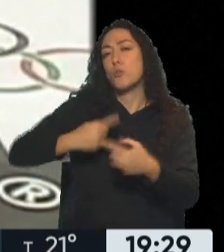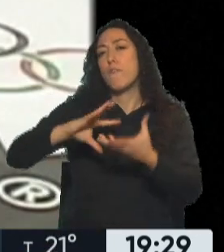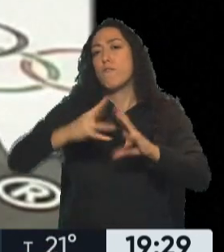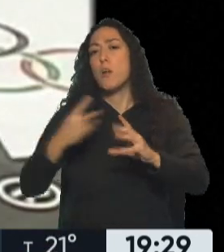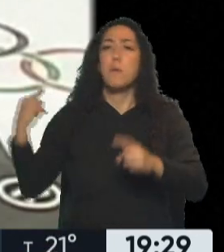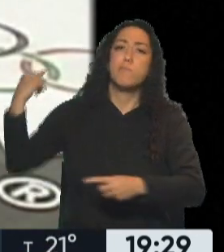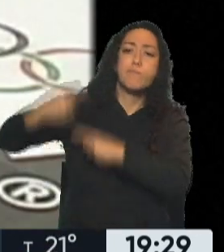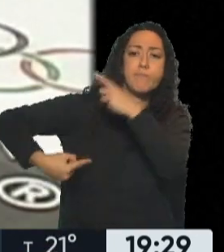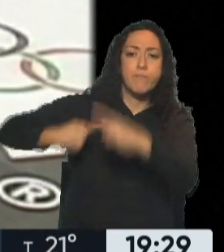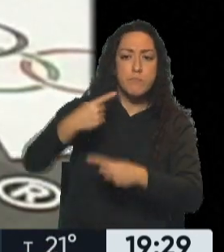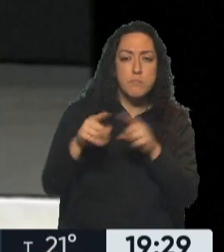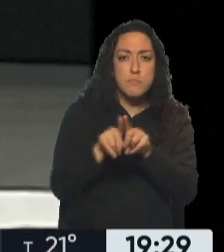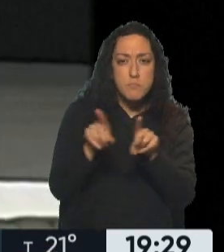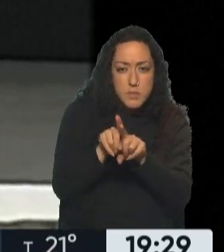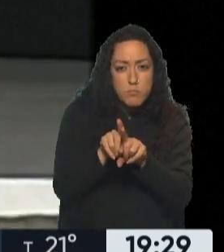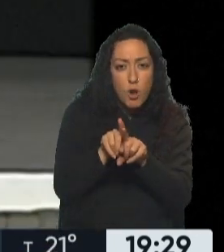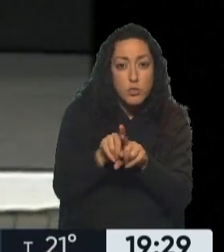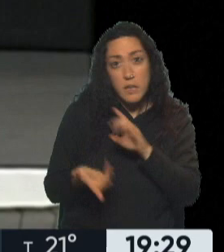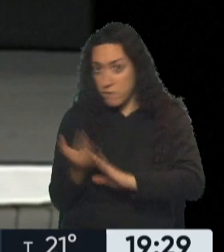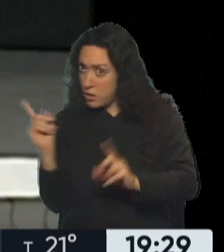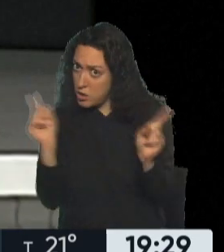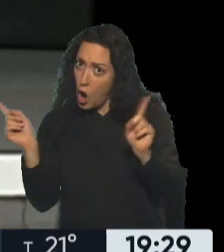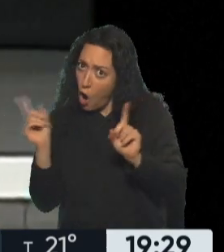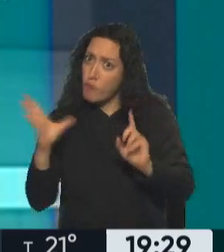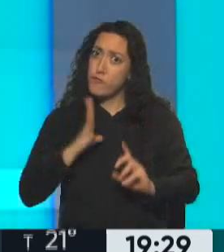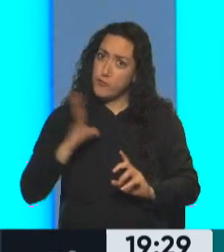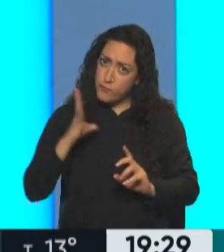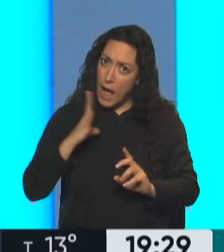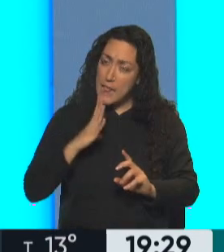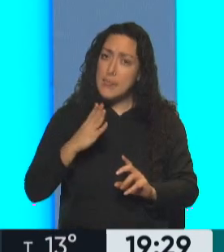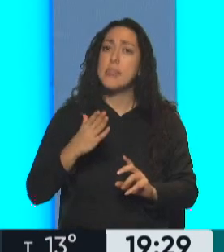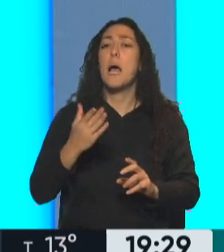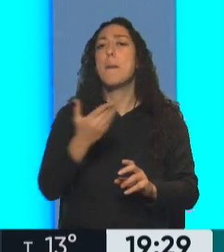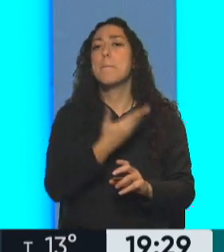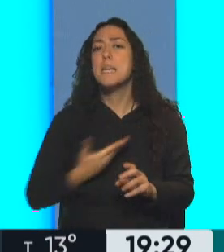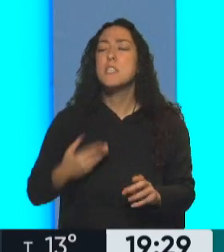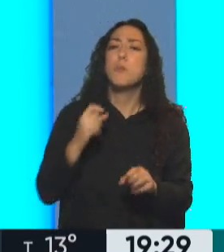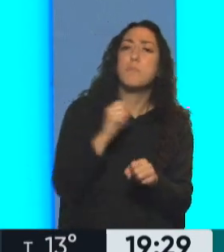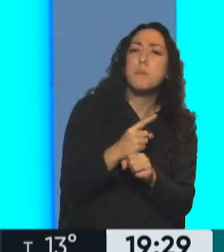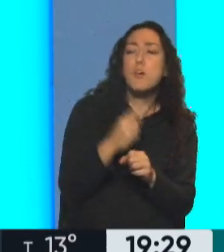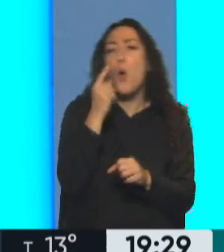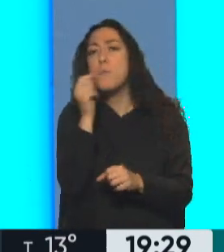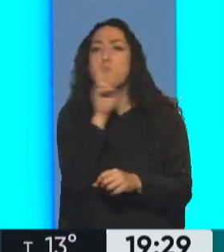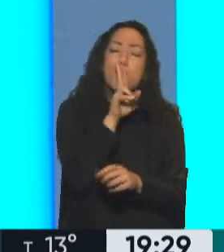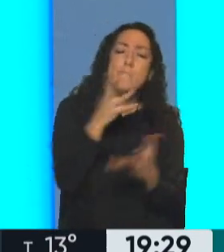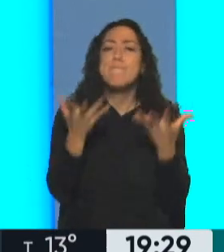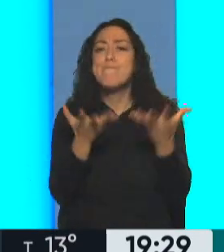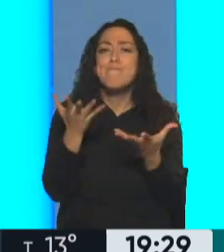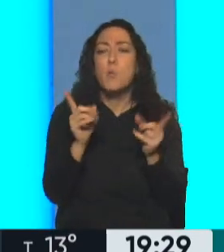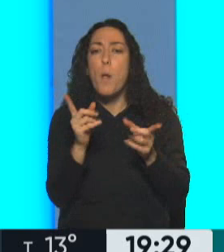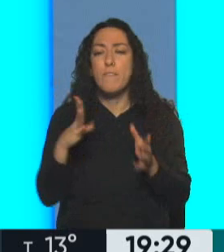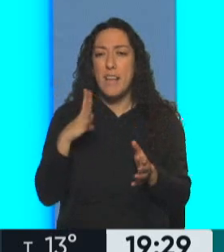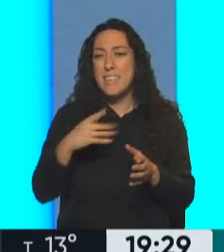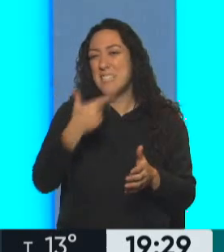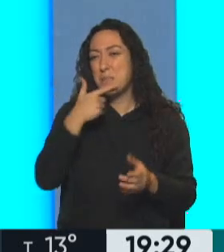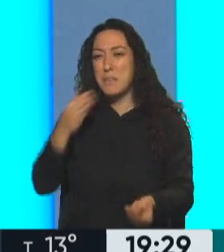sucesión de... Todavía no se fue, tienen que decidir si va a ser un primer ministro o primera ministra quien lo reemplace los primeros días